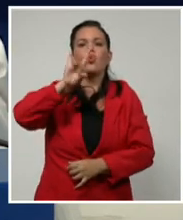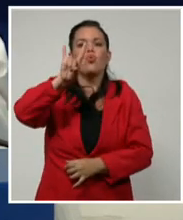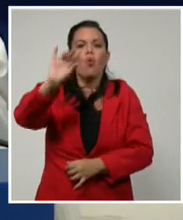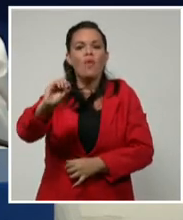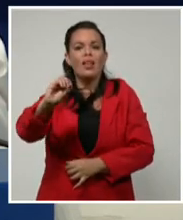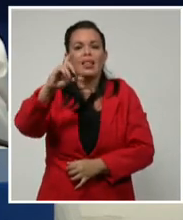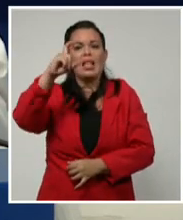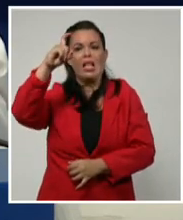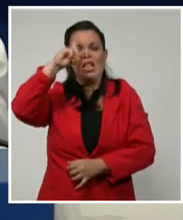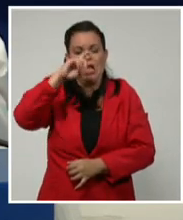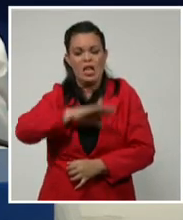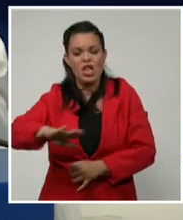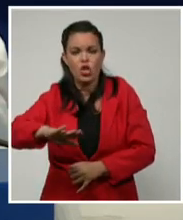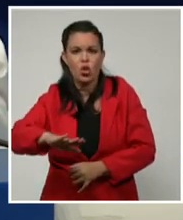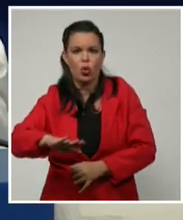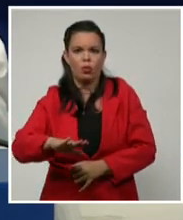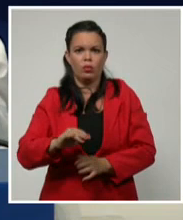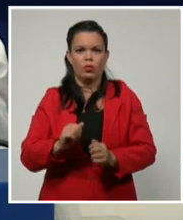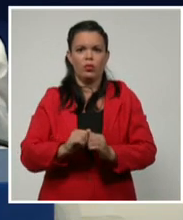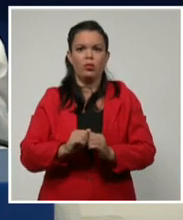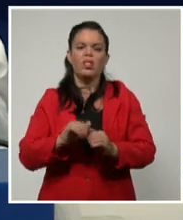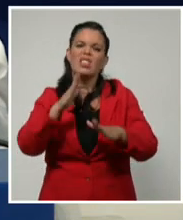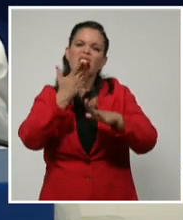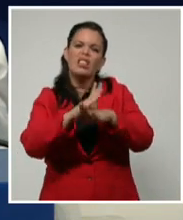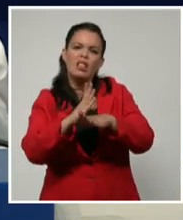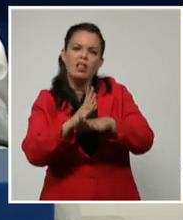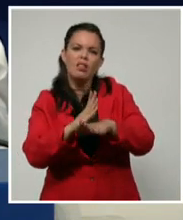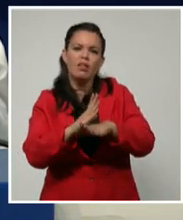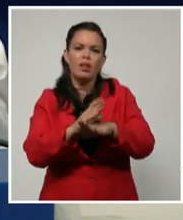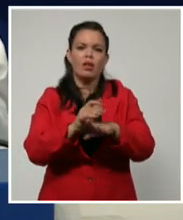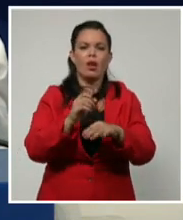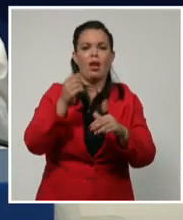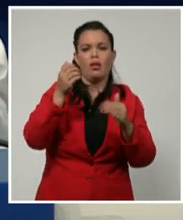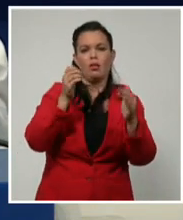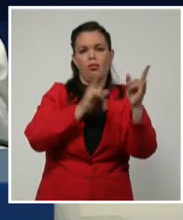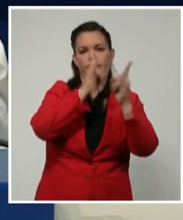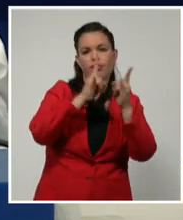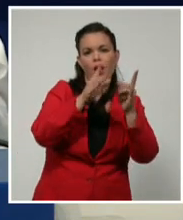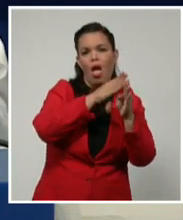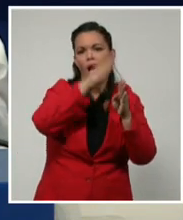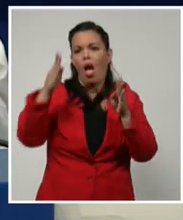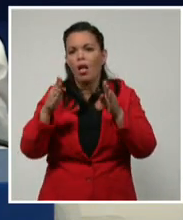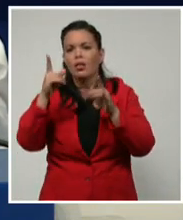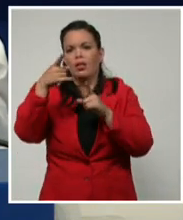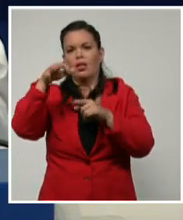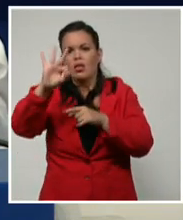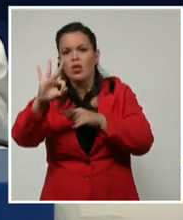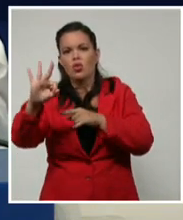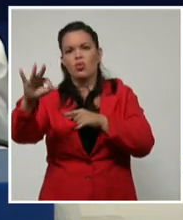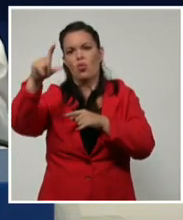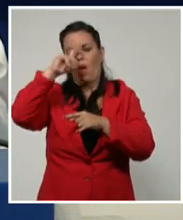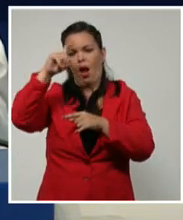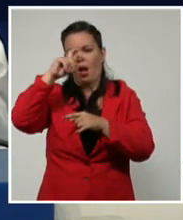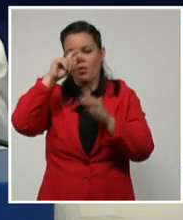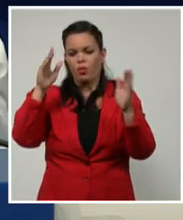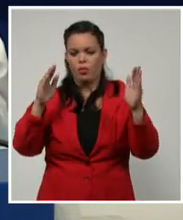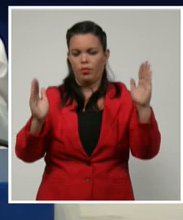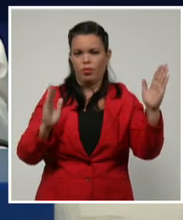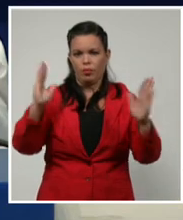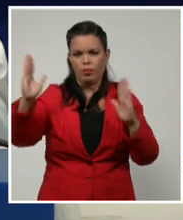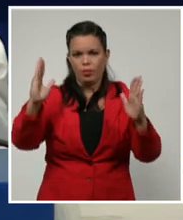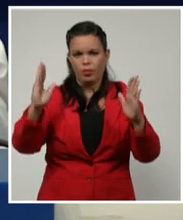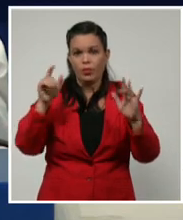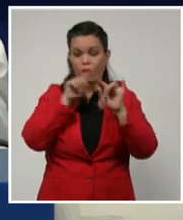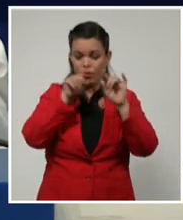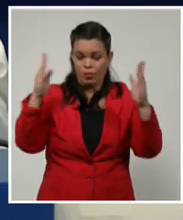pediátricas, o sea, niños hasta 18 años de edad, de los cuales 347